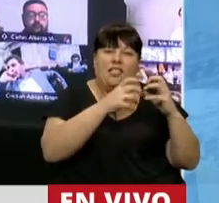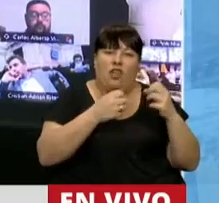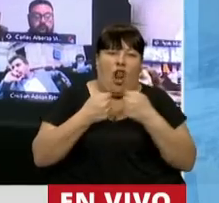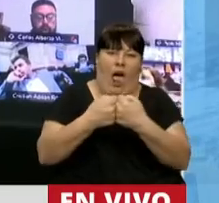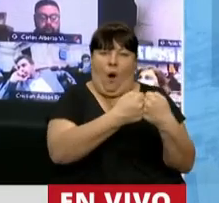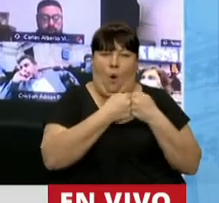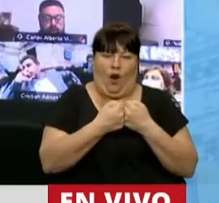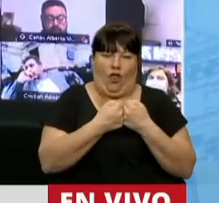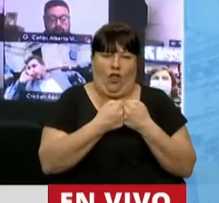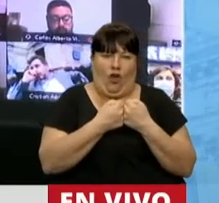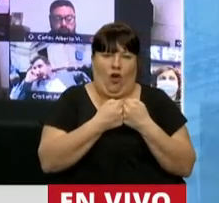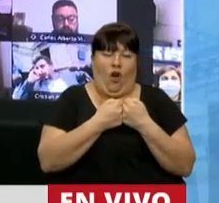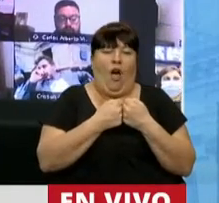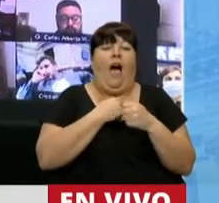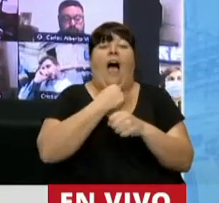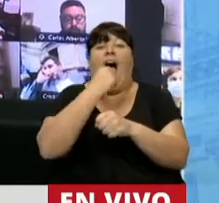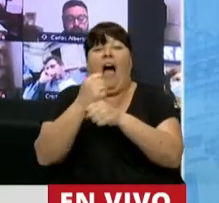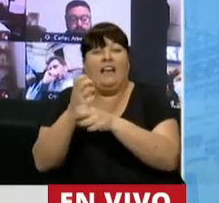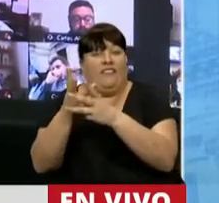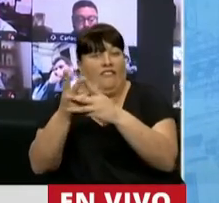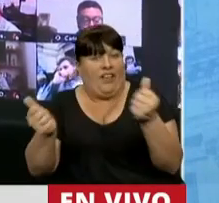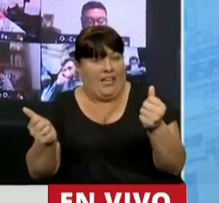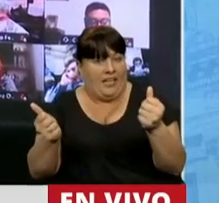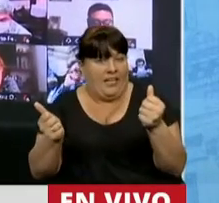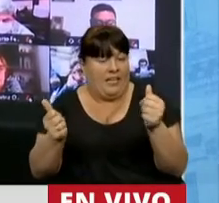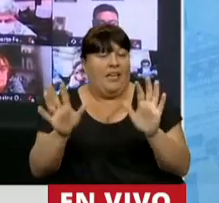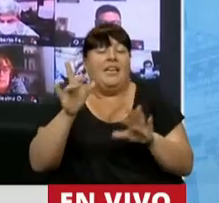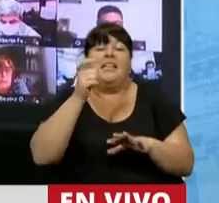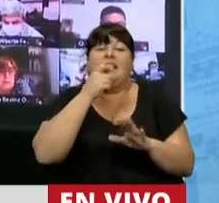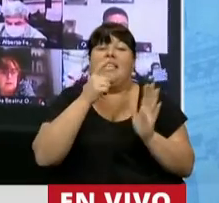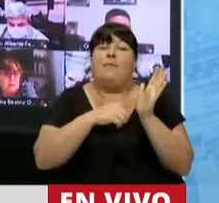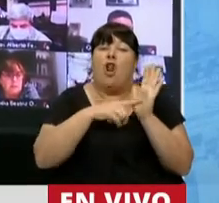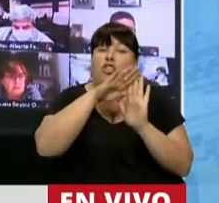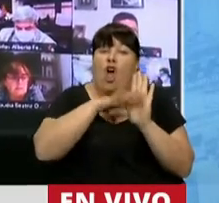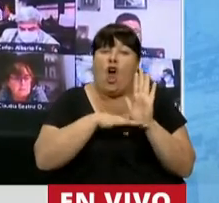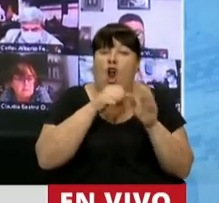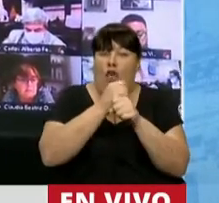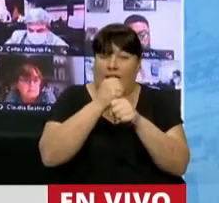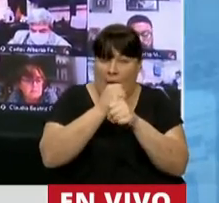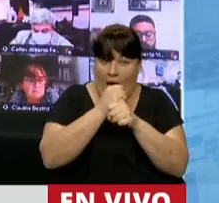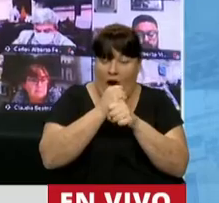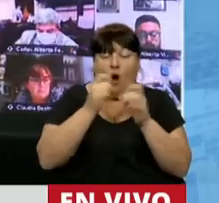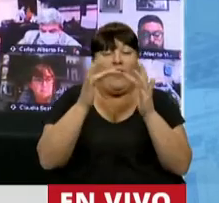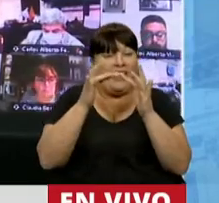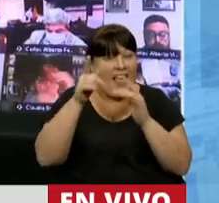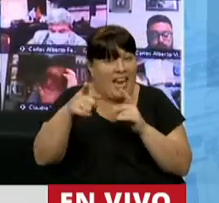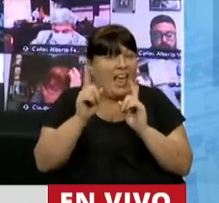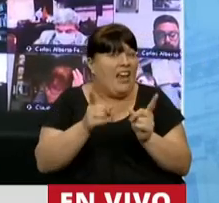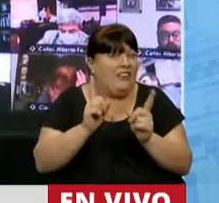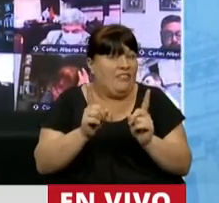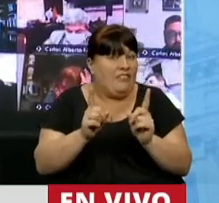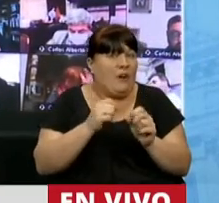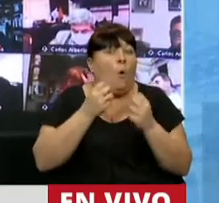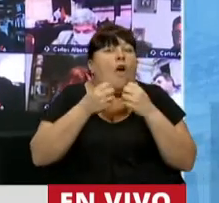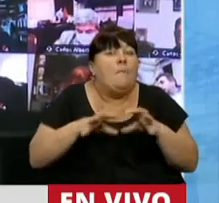hasta su finalización, toda vez que el protocolo de funcionamiento remoto se encuentra vigente